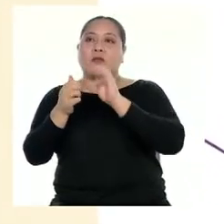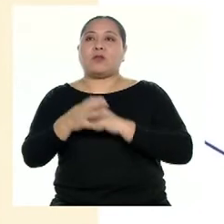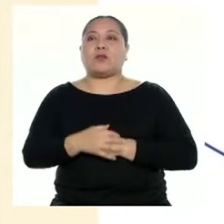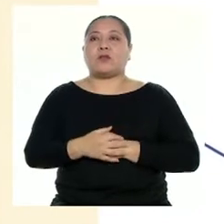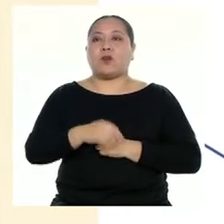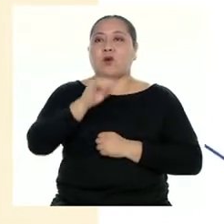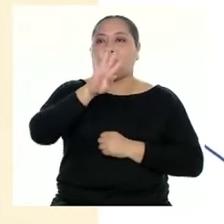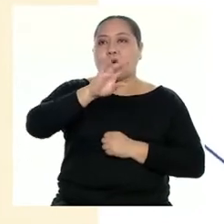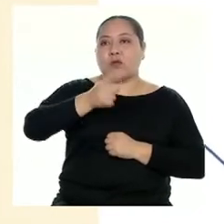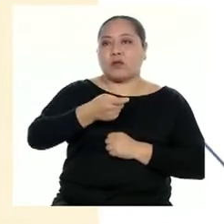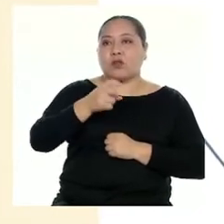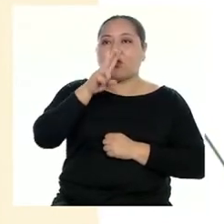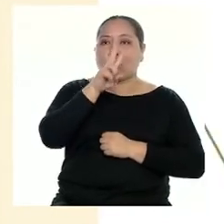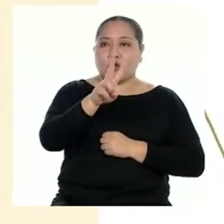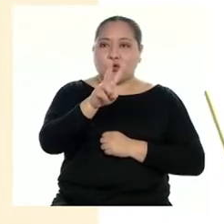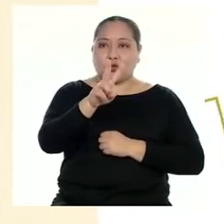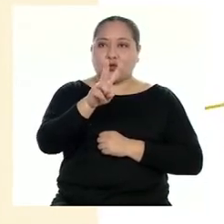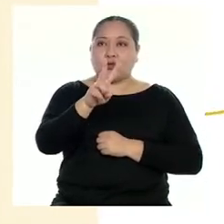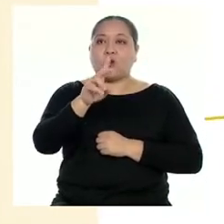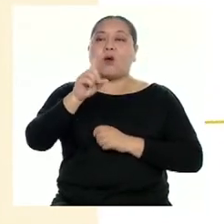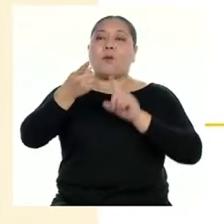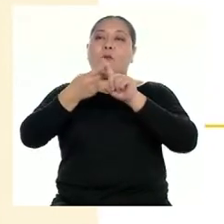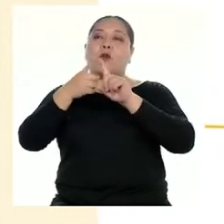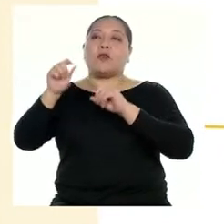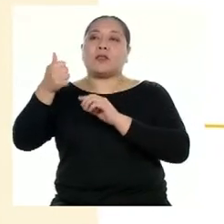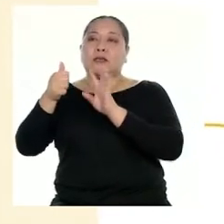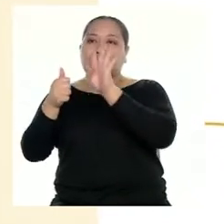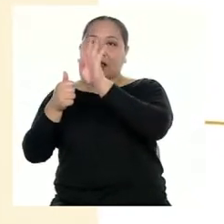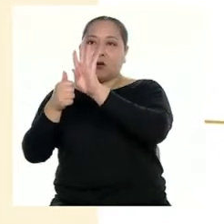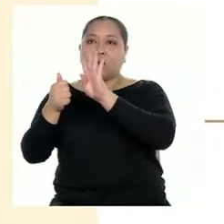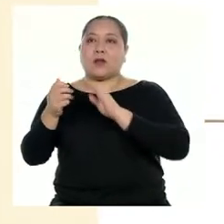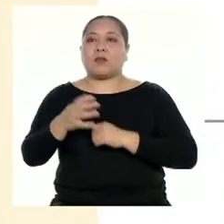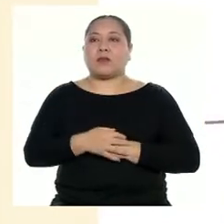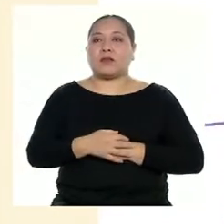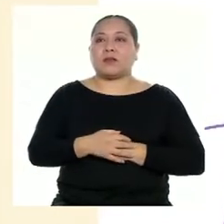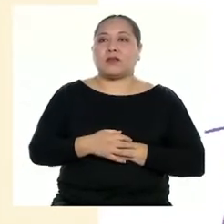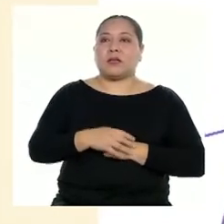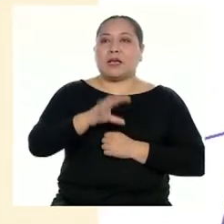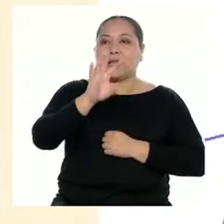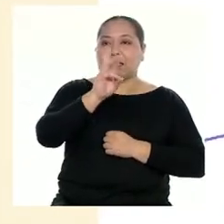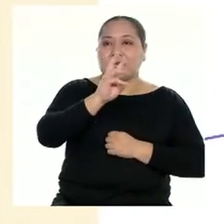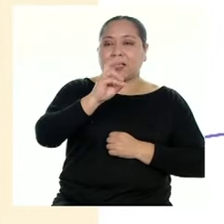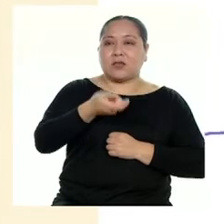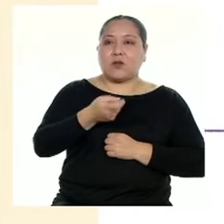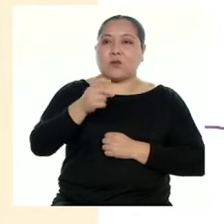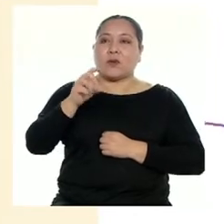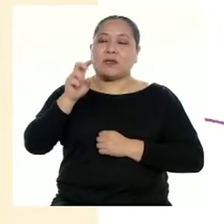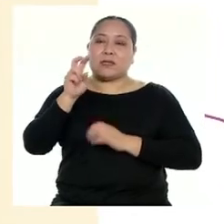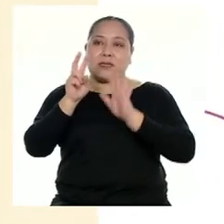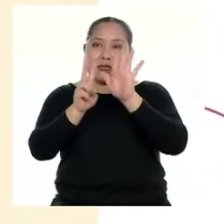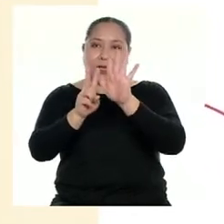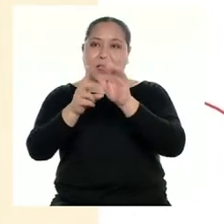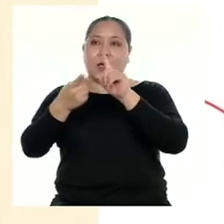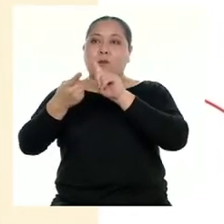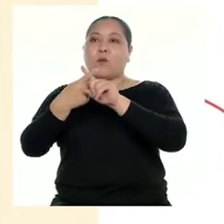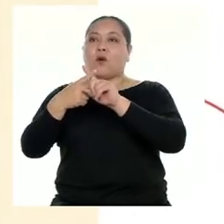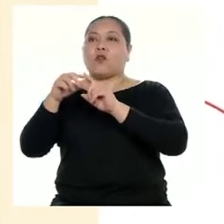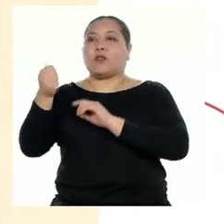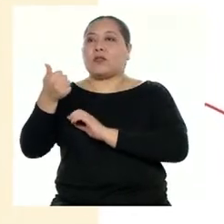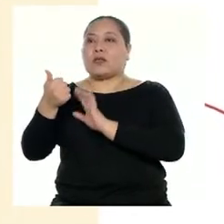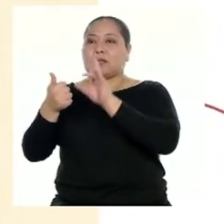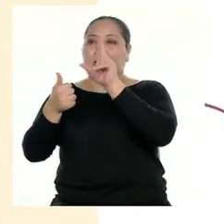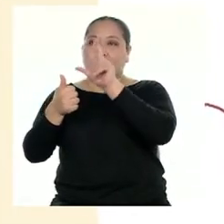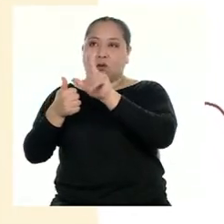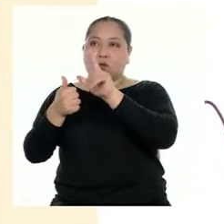4 enteros, 2 décimos, por 10 a la cuarta. 6 enteros, 7 décimos, por 10 al cubo.